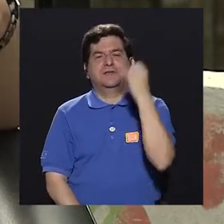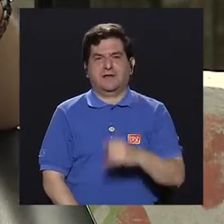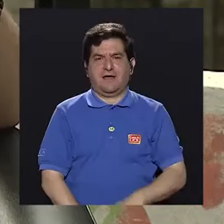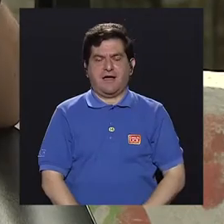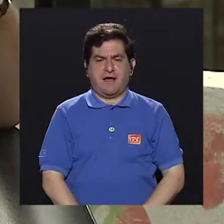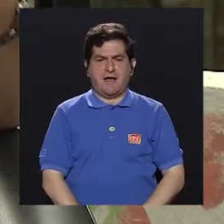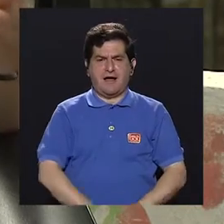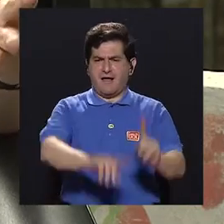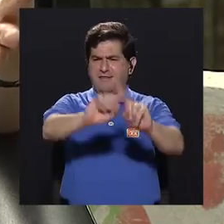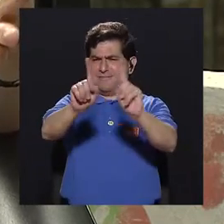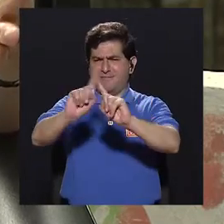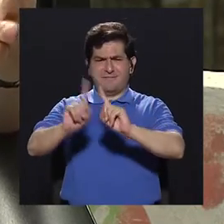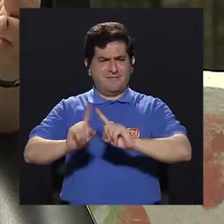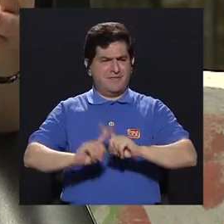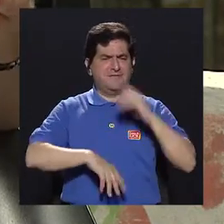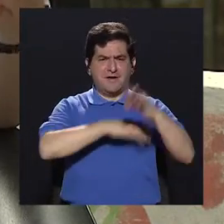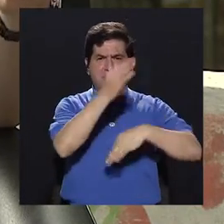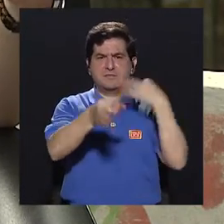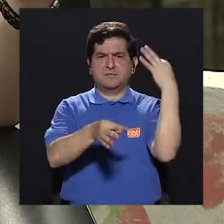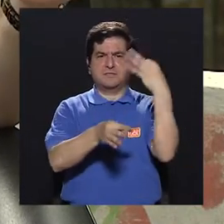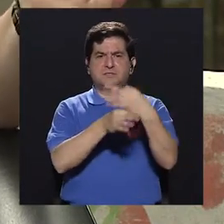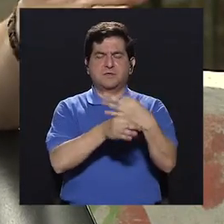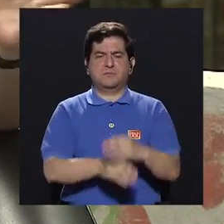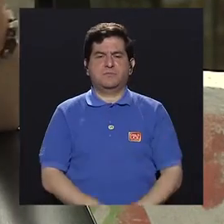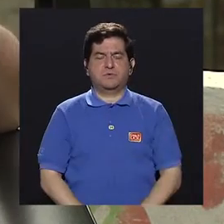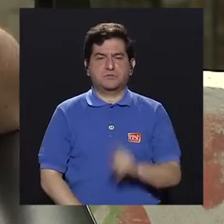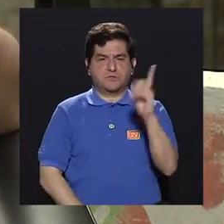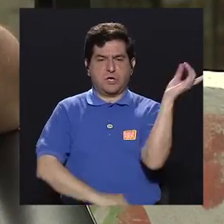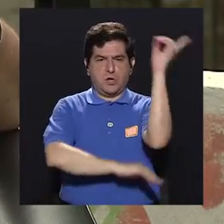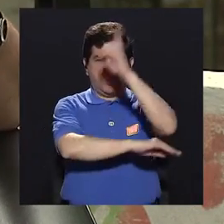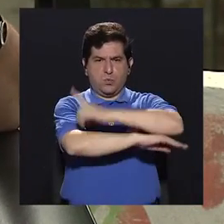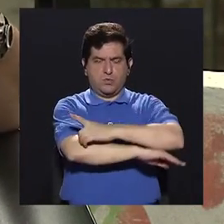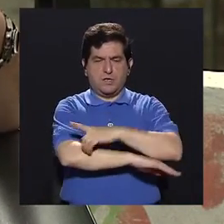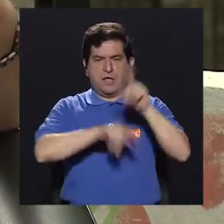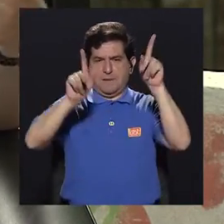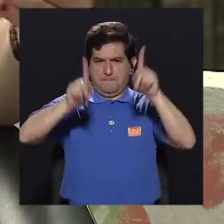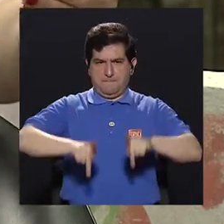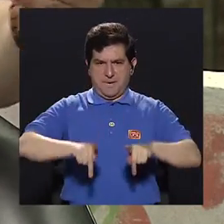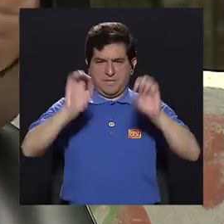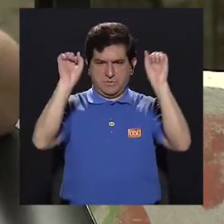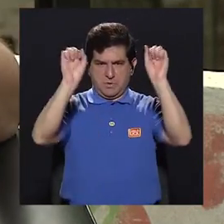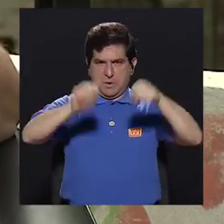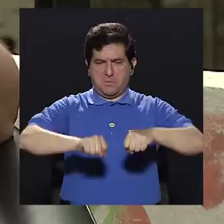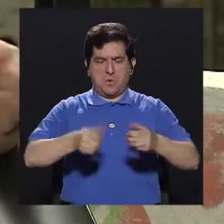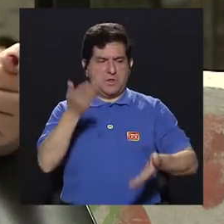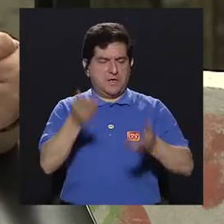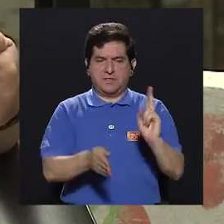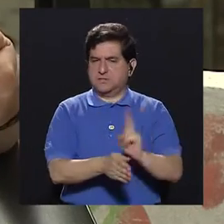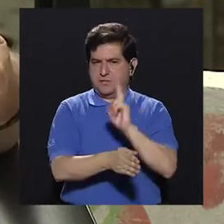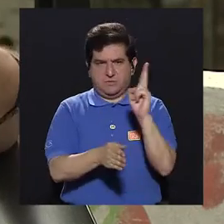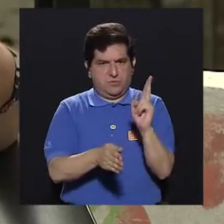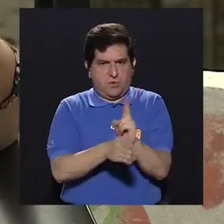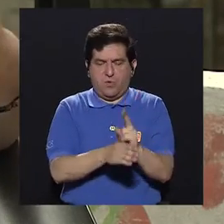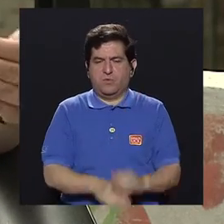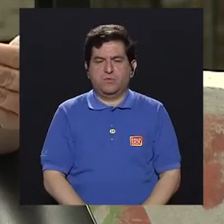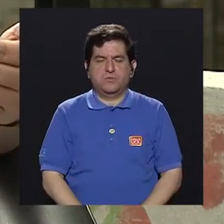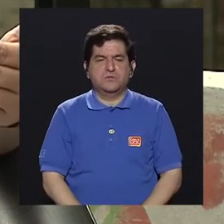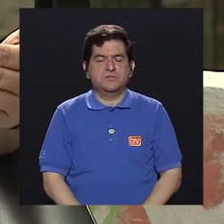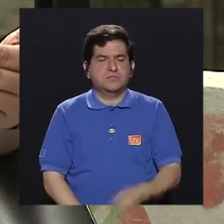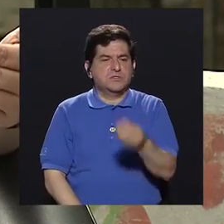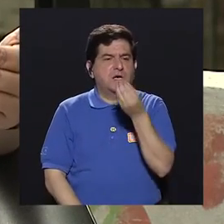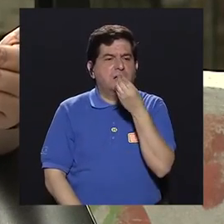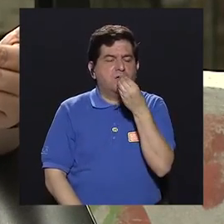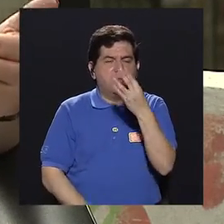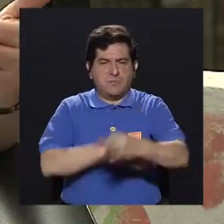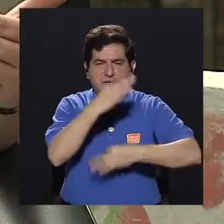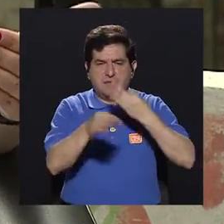una diversidad. Entonces, a lo largo del día uno puede, por ejemplo, una persona que no consuma alimentos de